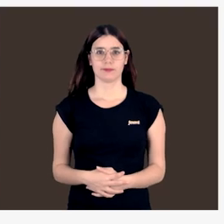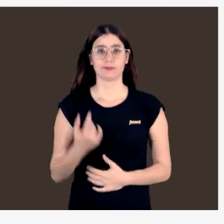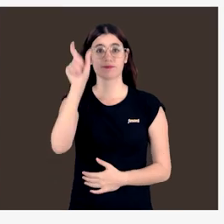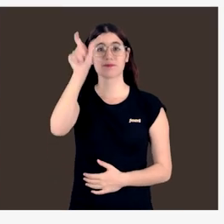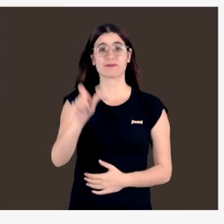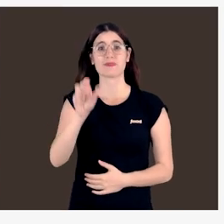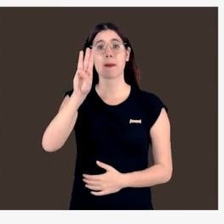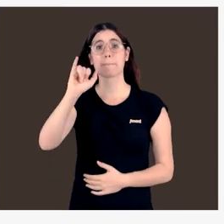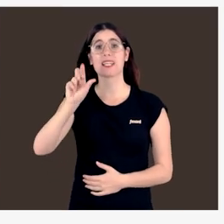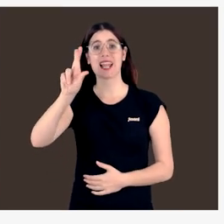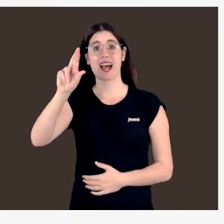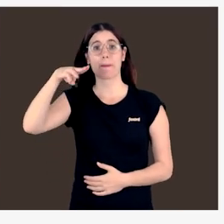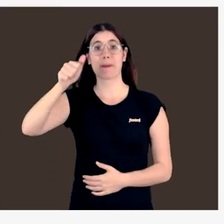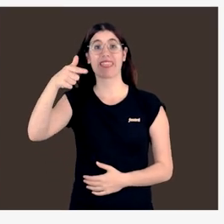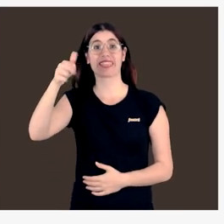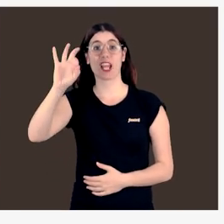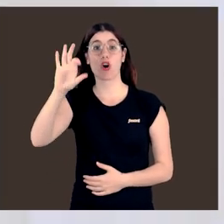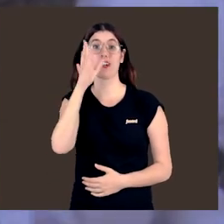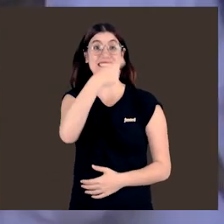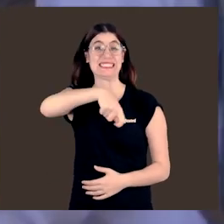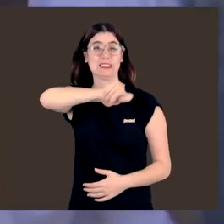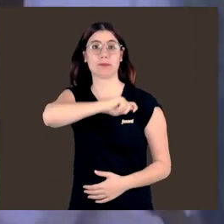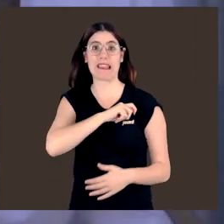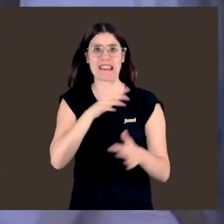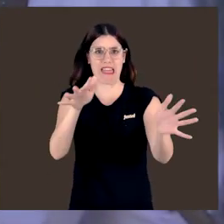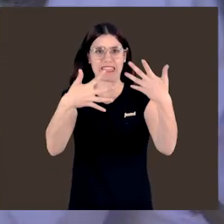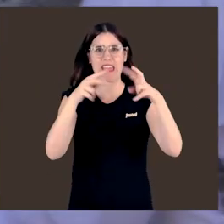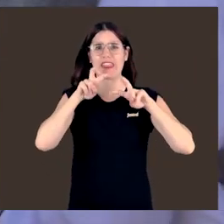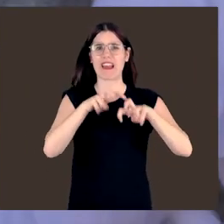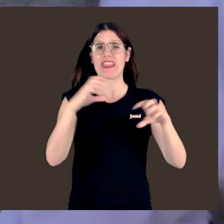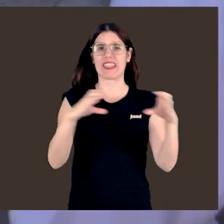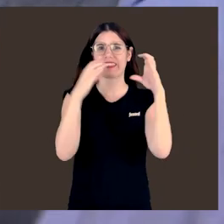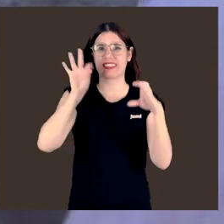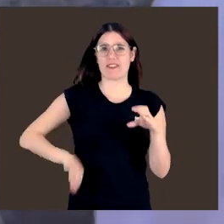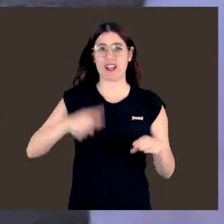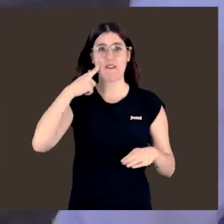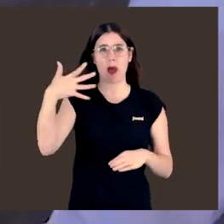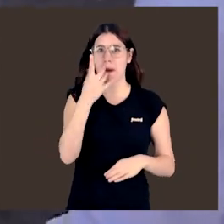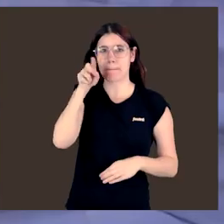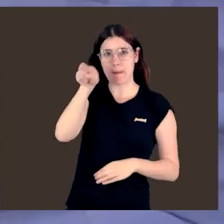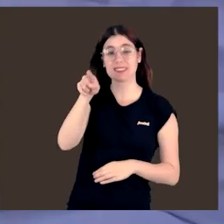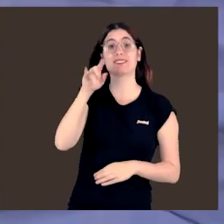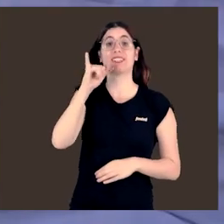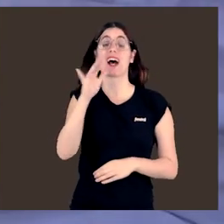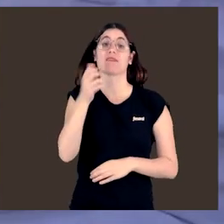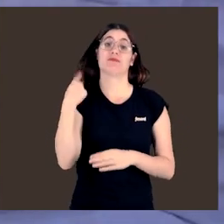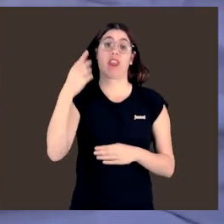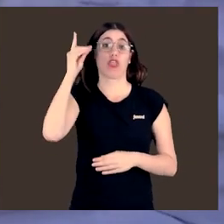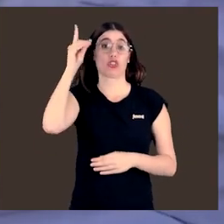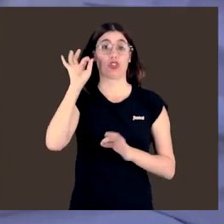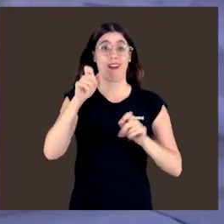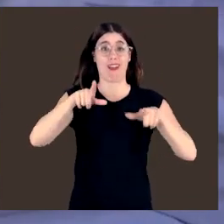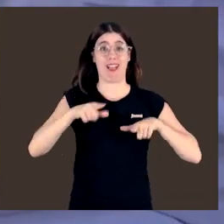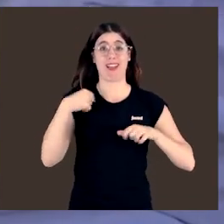Pilar Mateo es una de las diez científicas más prestigiosas de España. Doctora en química, hace 25 años creó la pintura que salva vidas, un